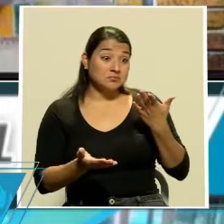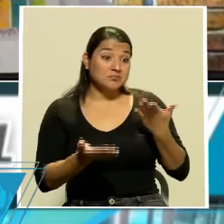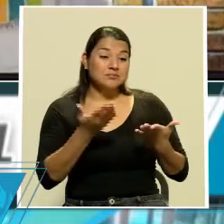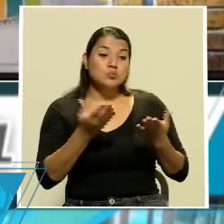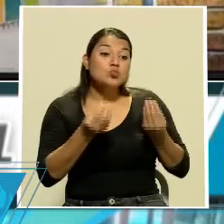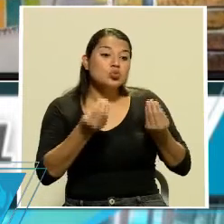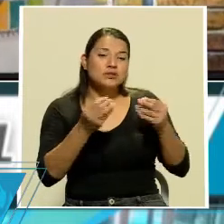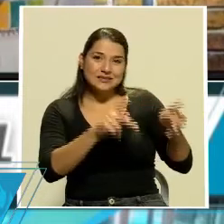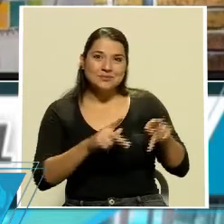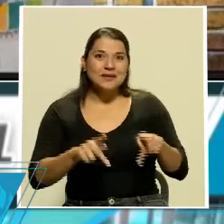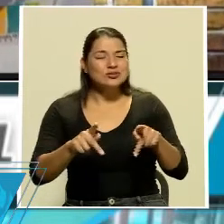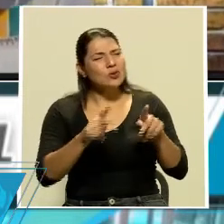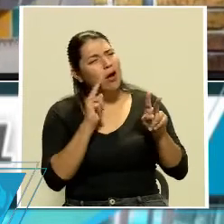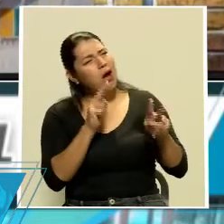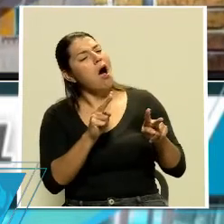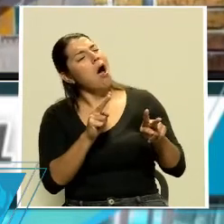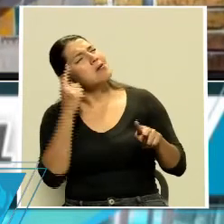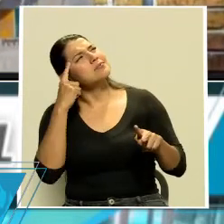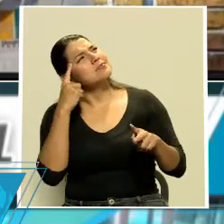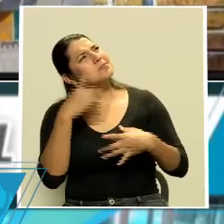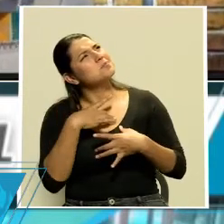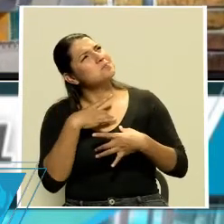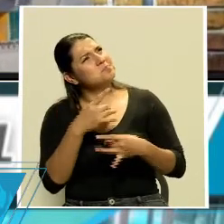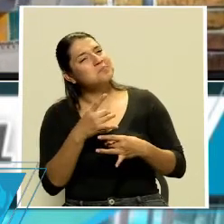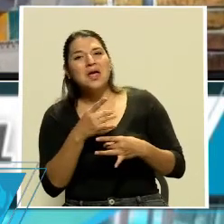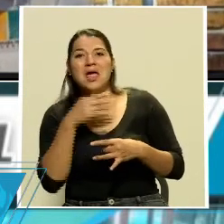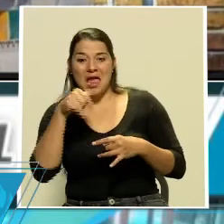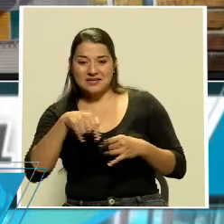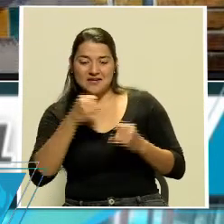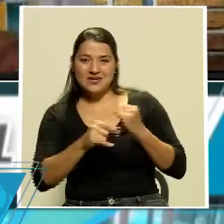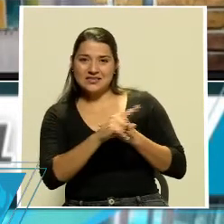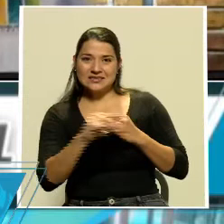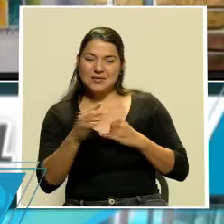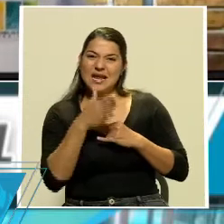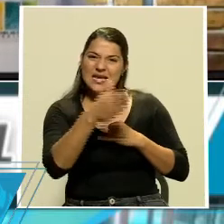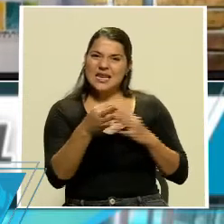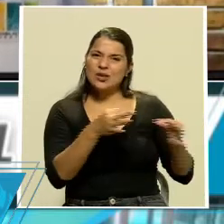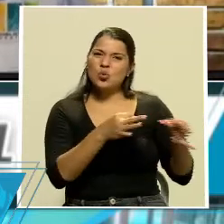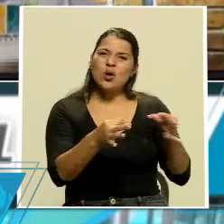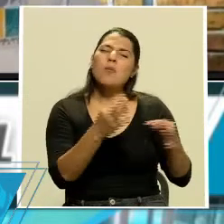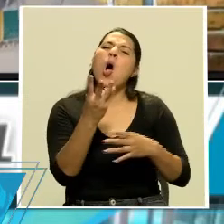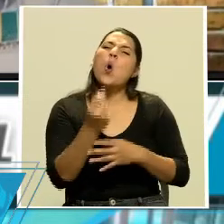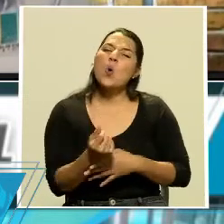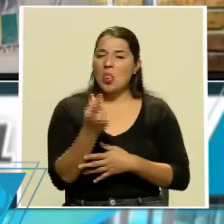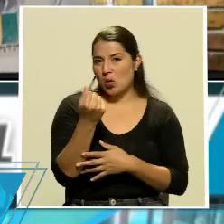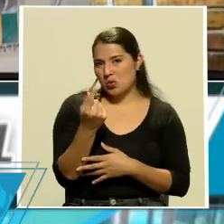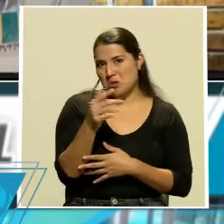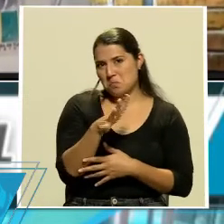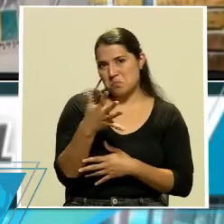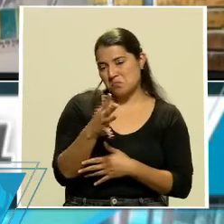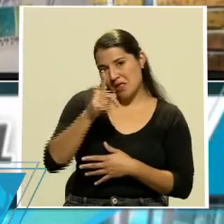descripción que ustedes dicen, me encantaría este fin de semana poder ir a Turrialba. ¿Cuál es el presupuesto que una persona